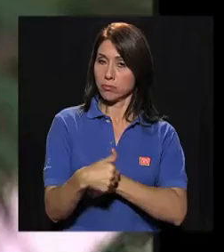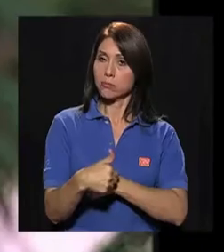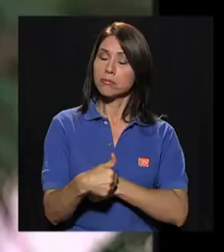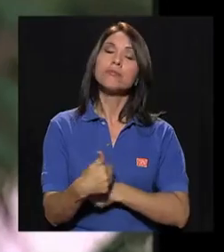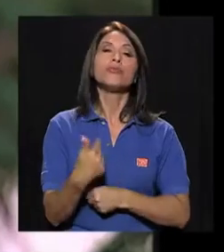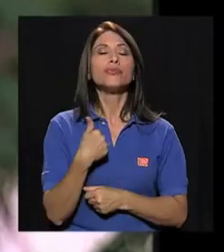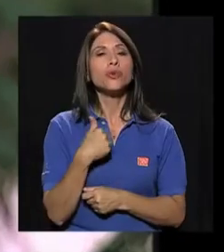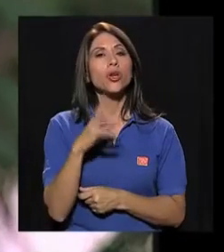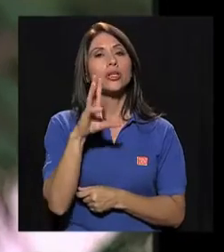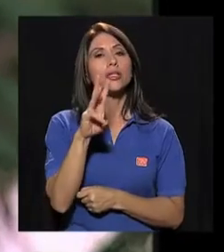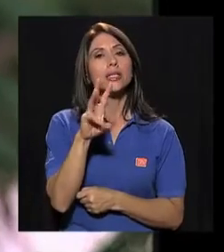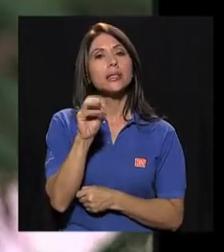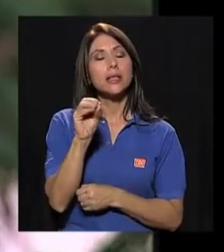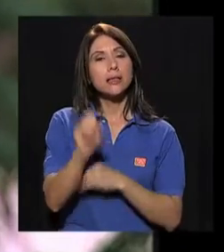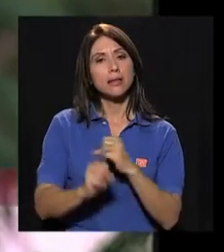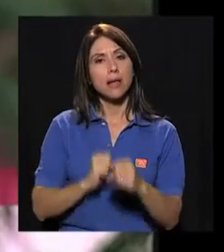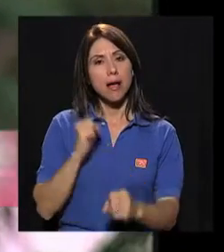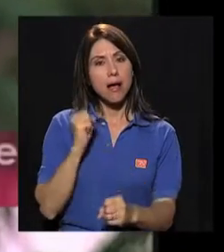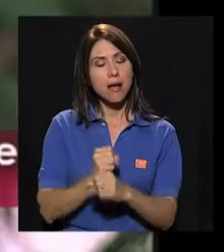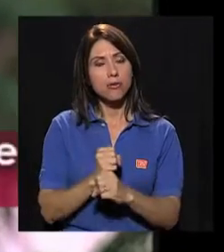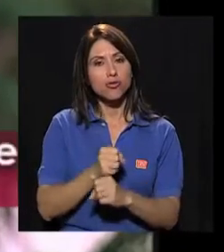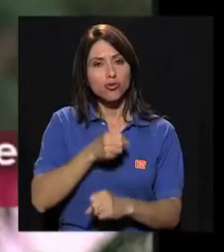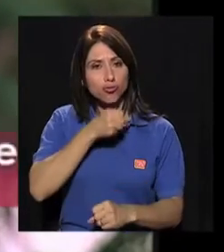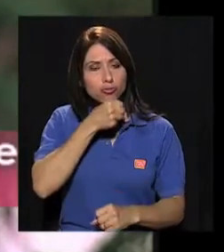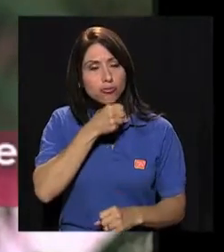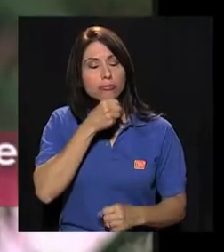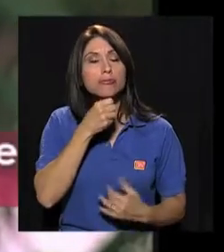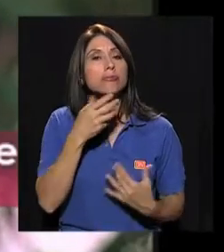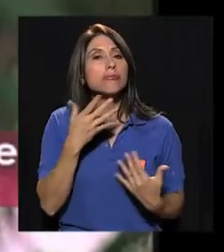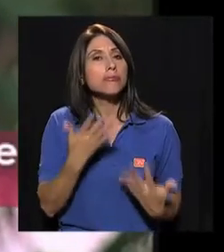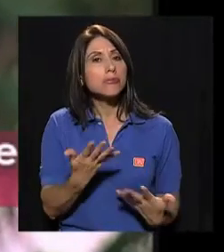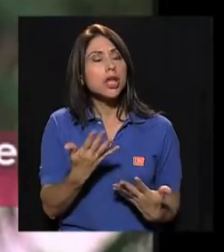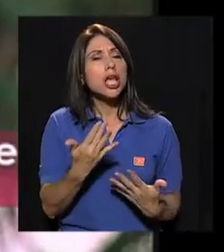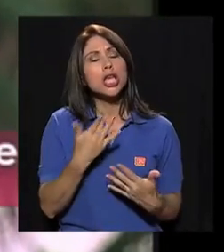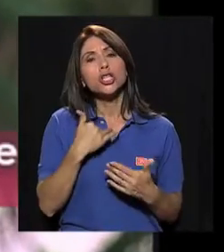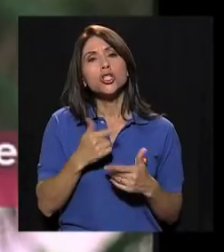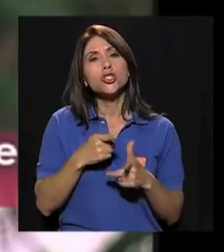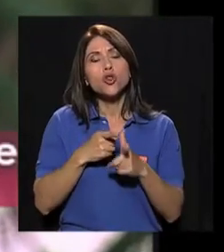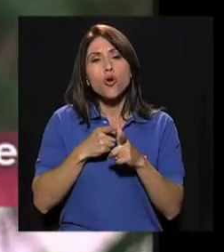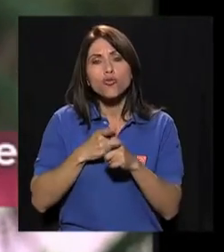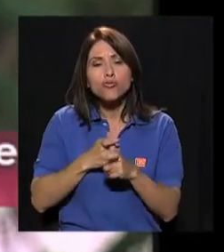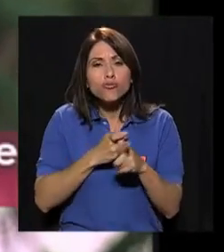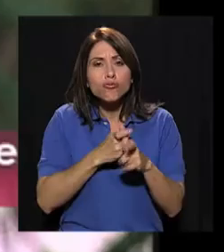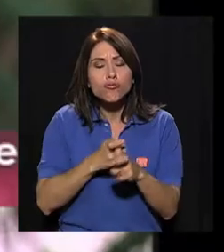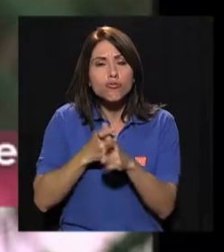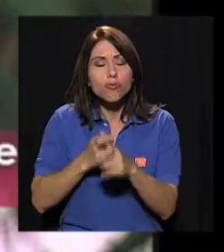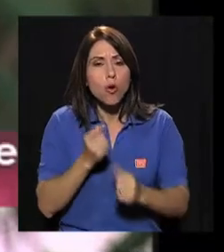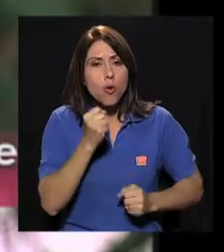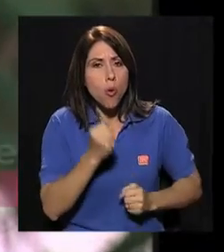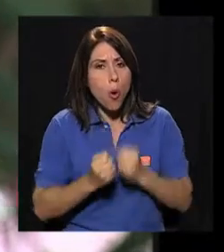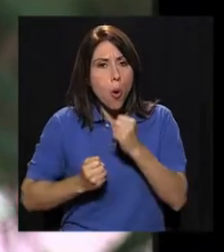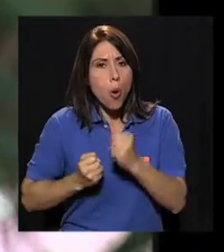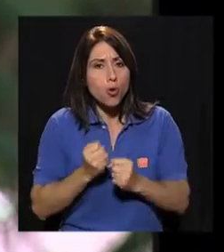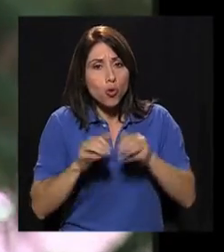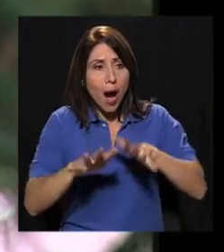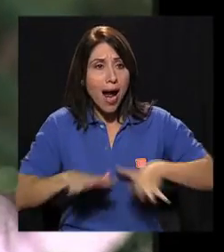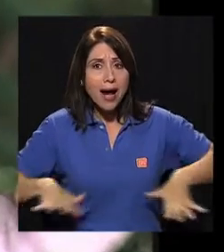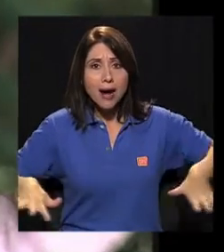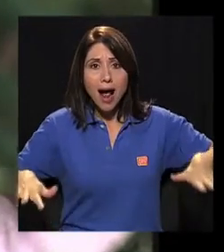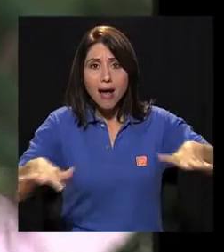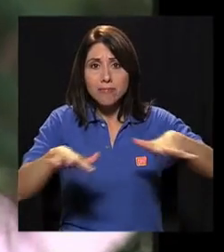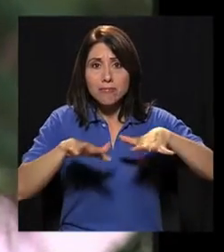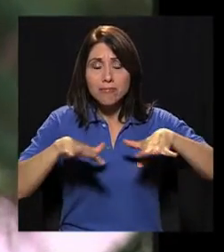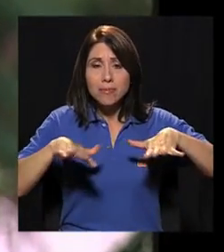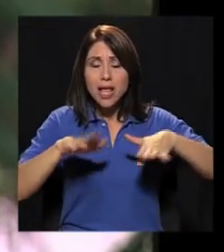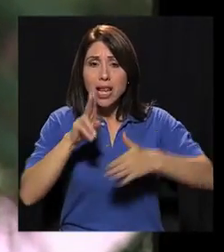Yo, en este momento, tengo 60 años y corro aquí, en